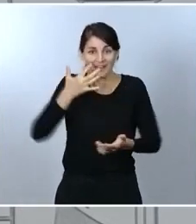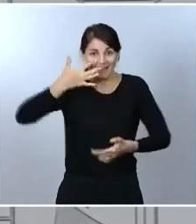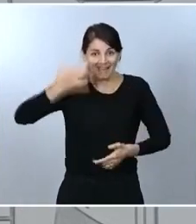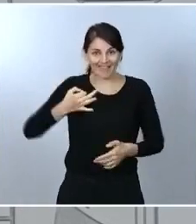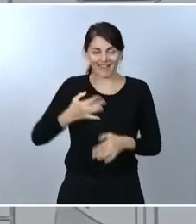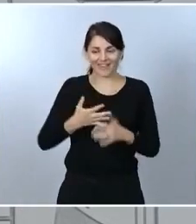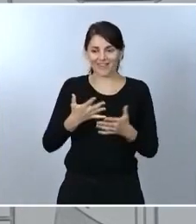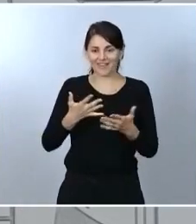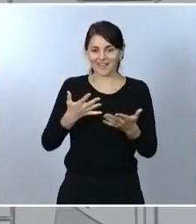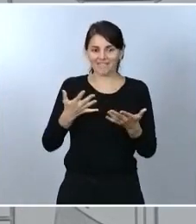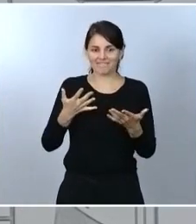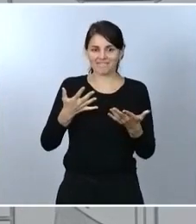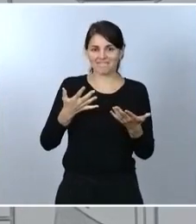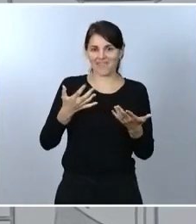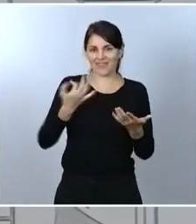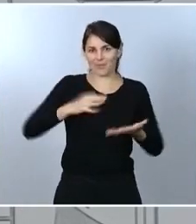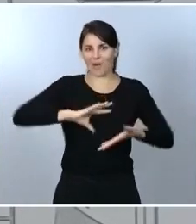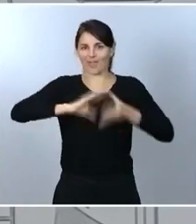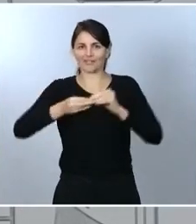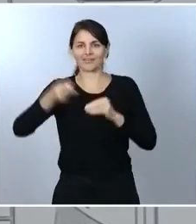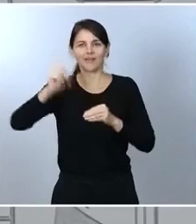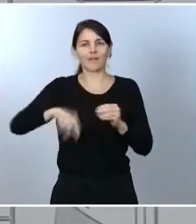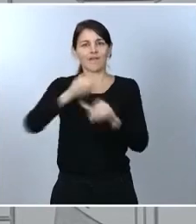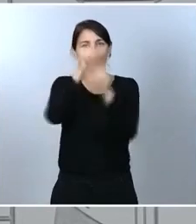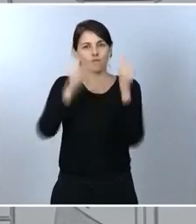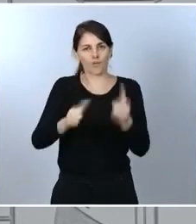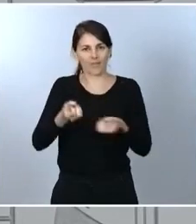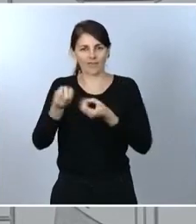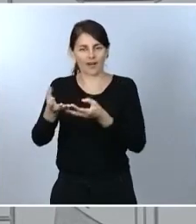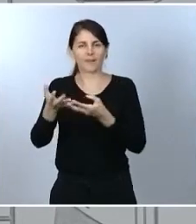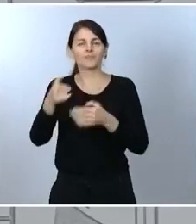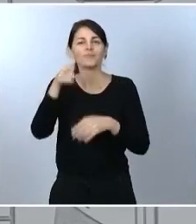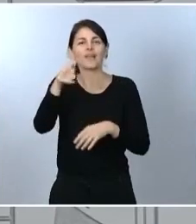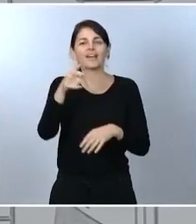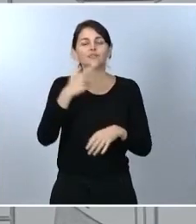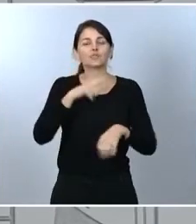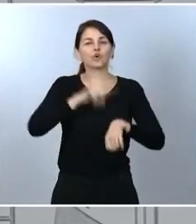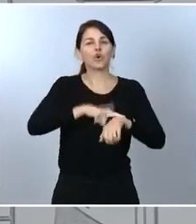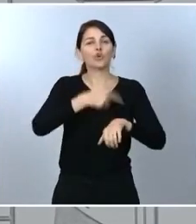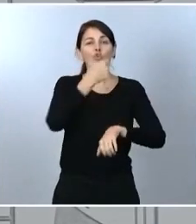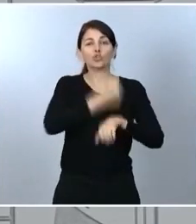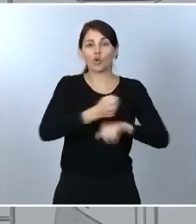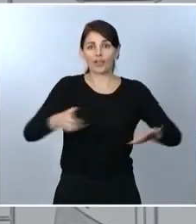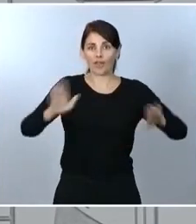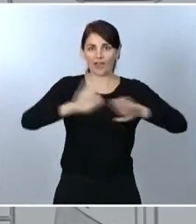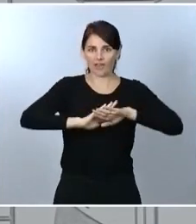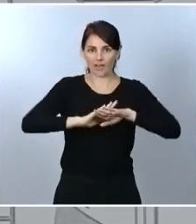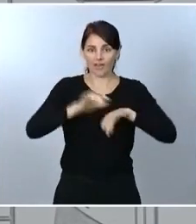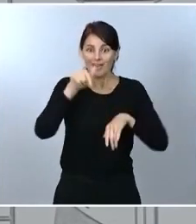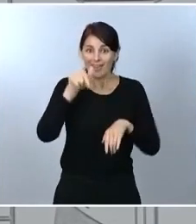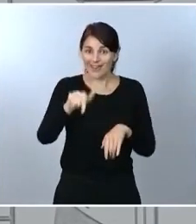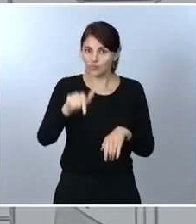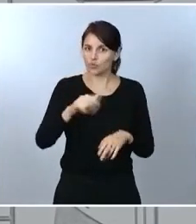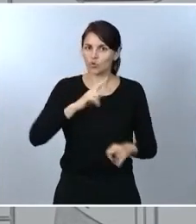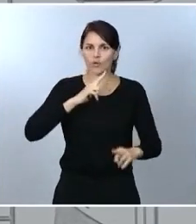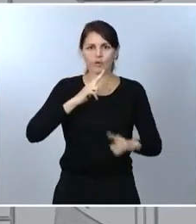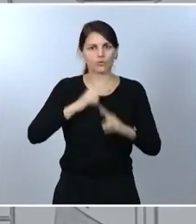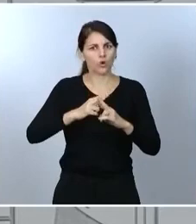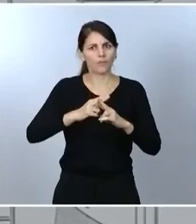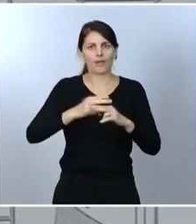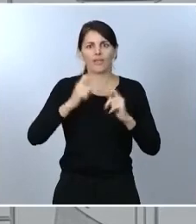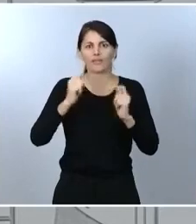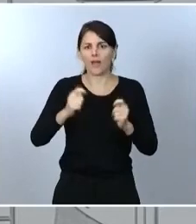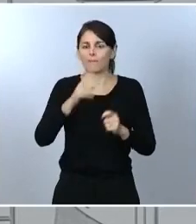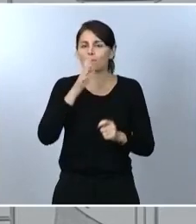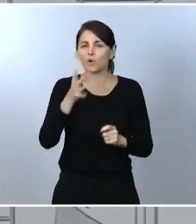más vida a sus espaldas, como es el toque de queda. Esto es una restricción de movilidad nocturna. Me gustaría, además, pediría a los medios de comunicación que